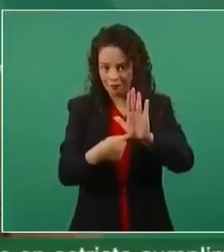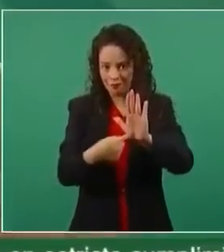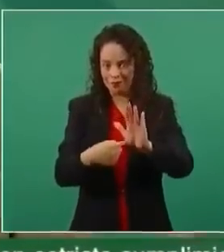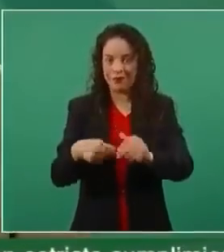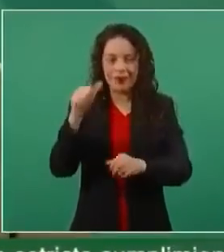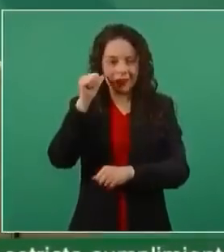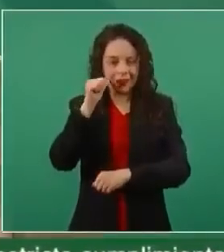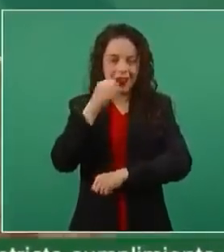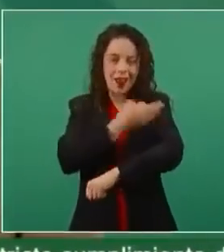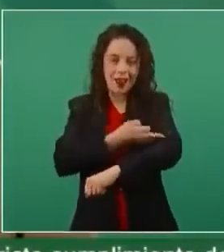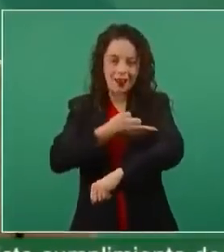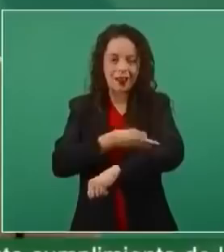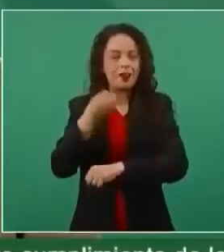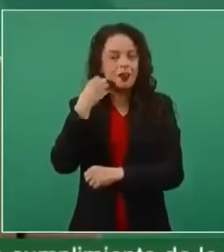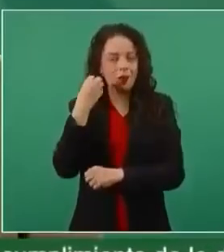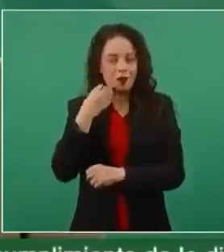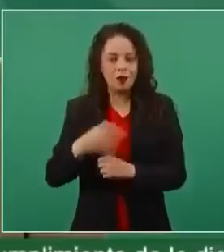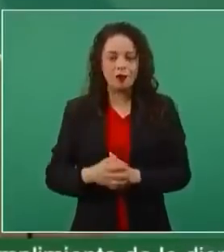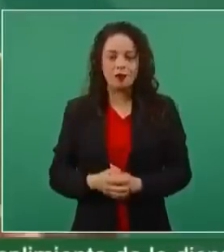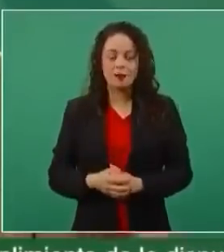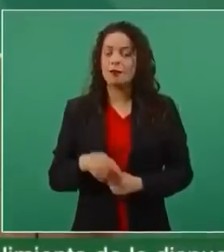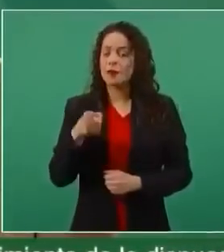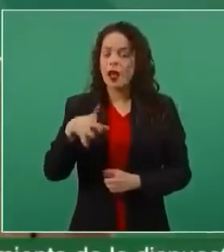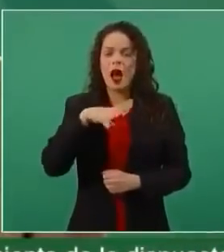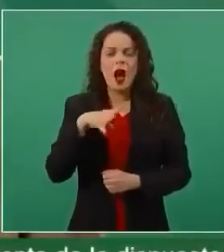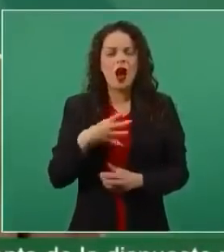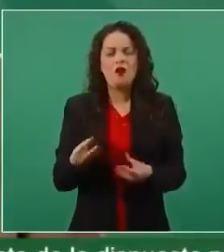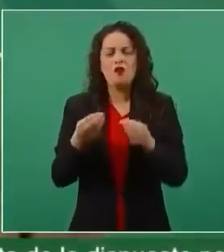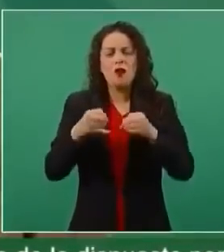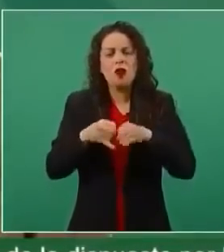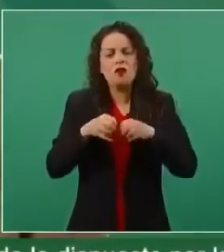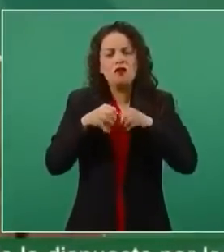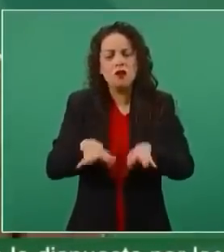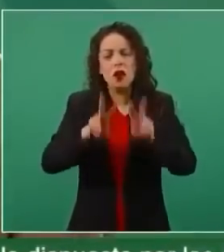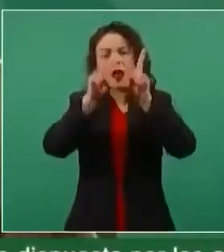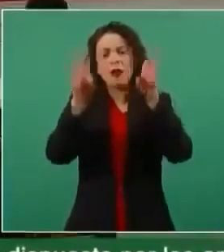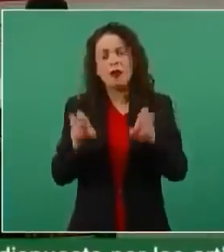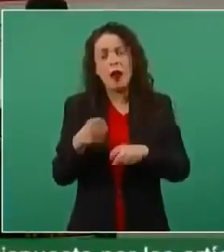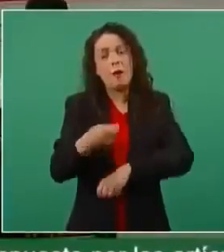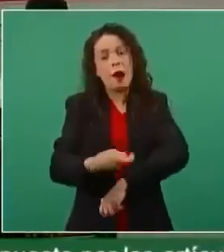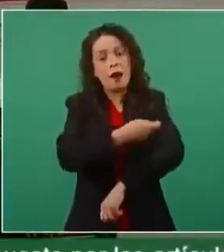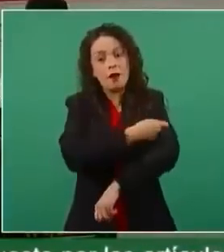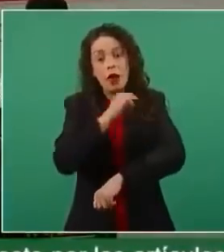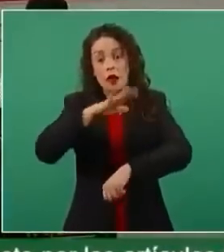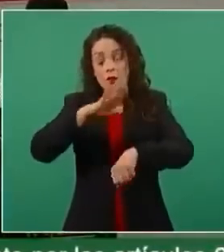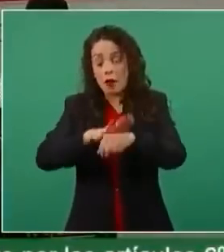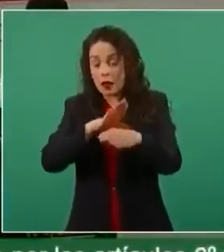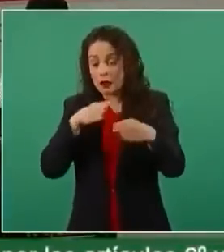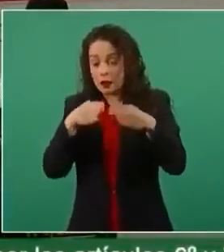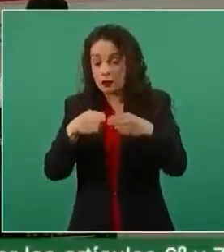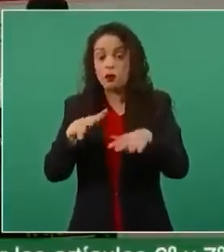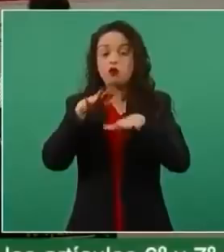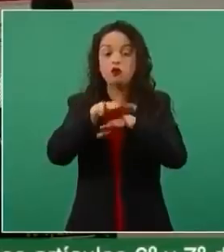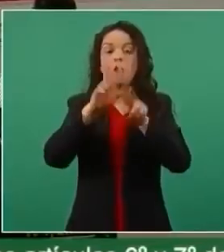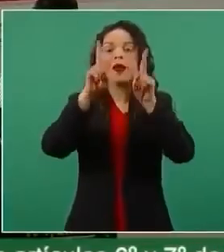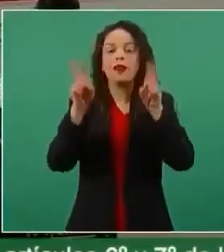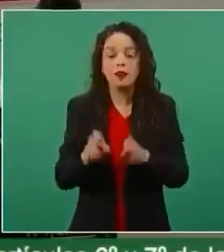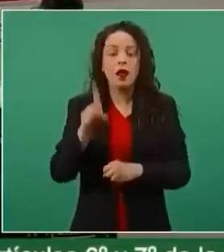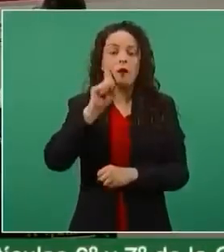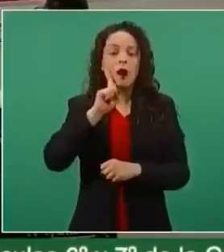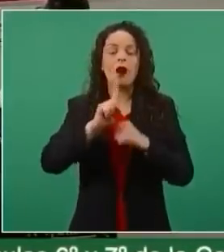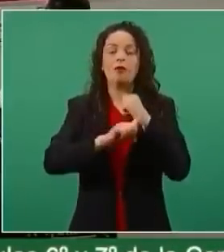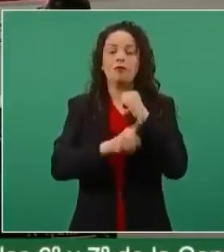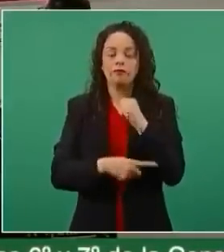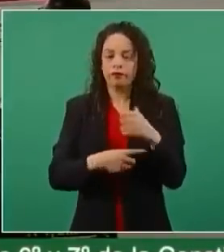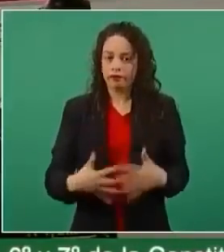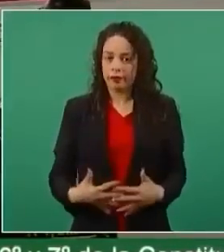en donde además van a encontrar mucha información en general sobre vacunación y en específico sobre embarazo, y encontrarán también